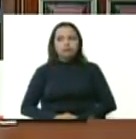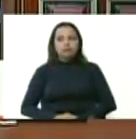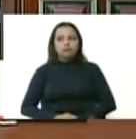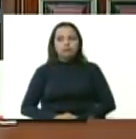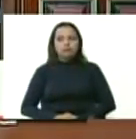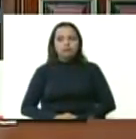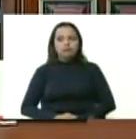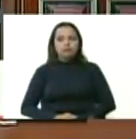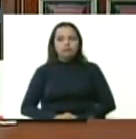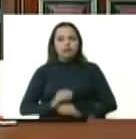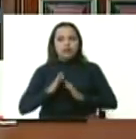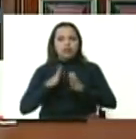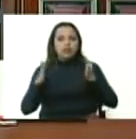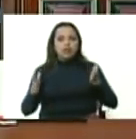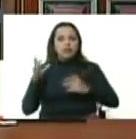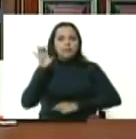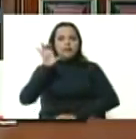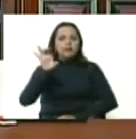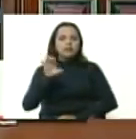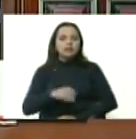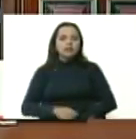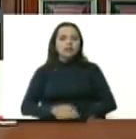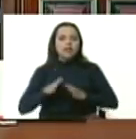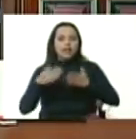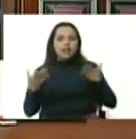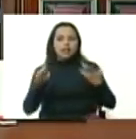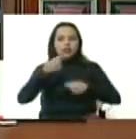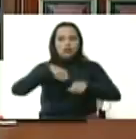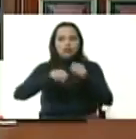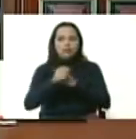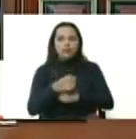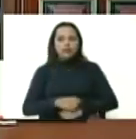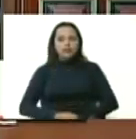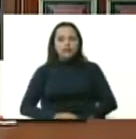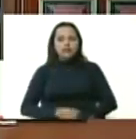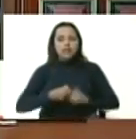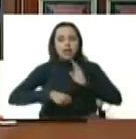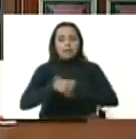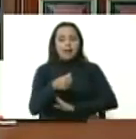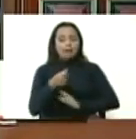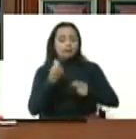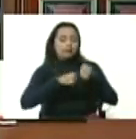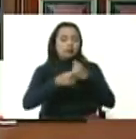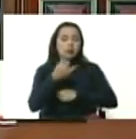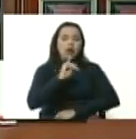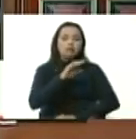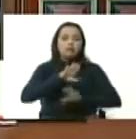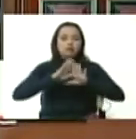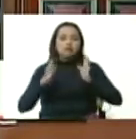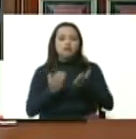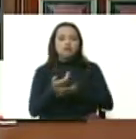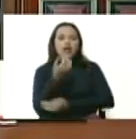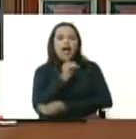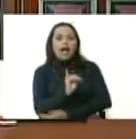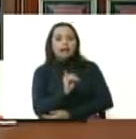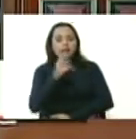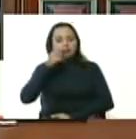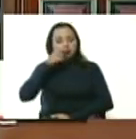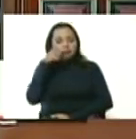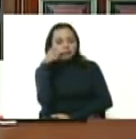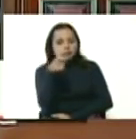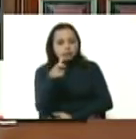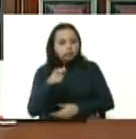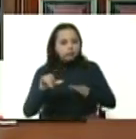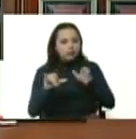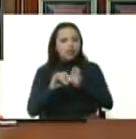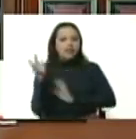que los grandes países de las grandes economías y de las economías más ricas del mundo están observando de